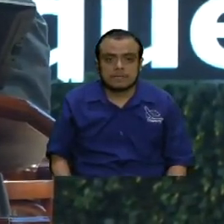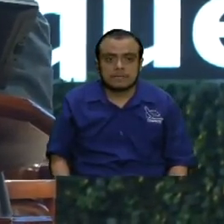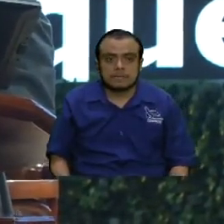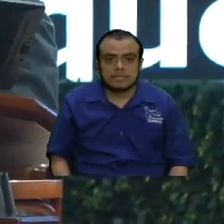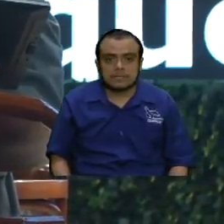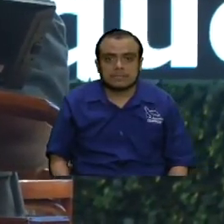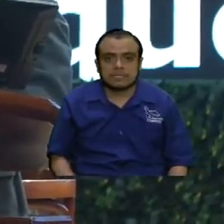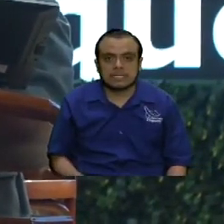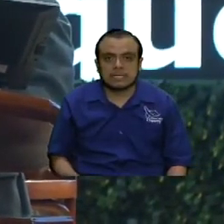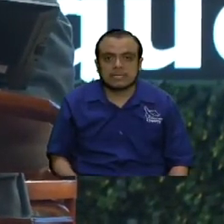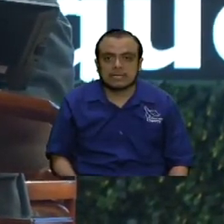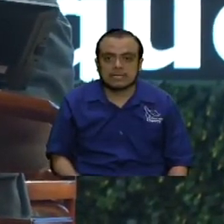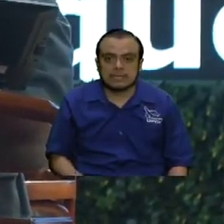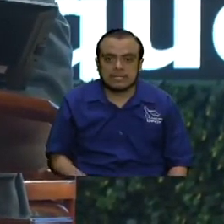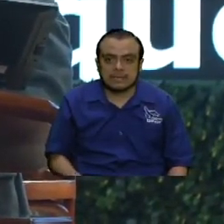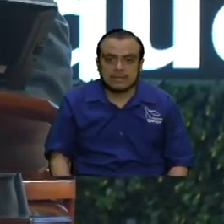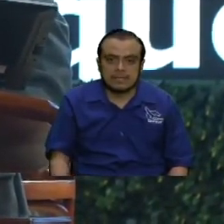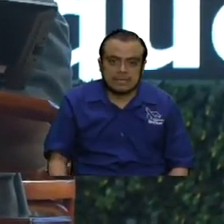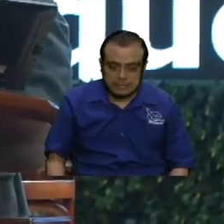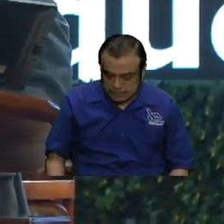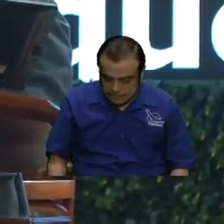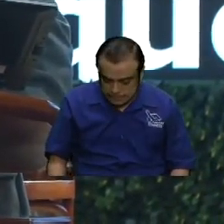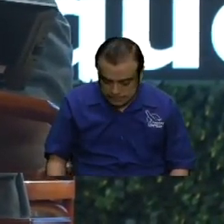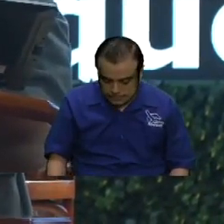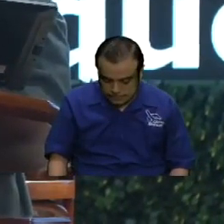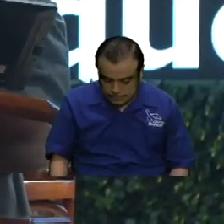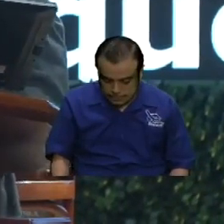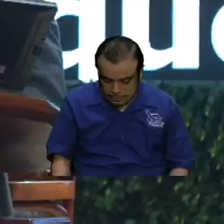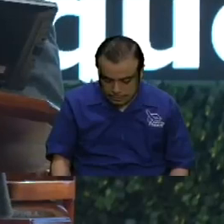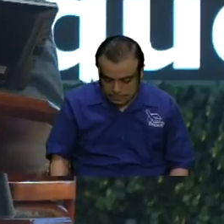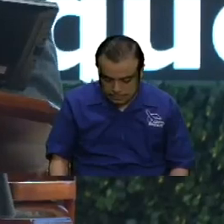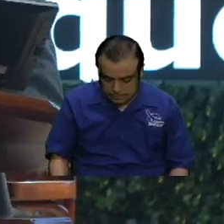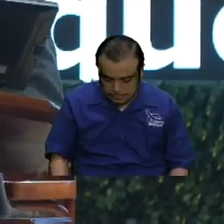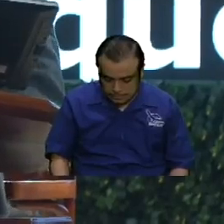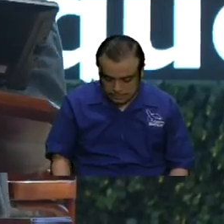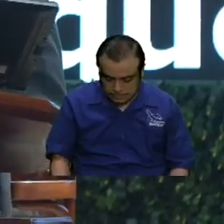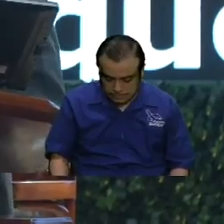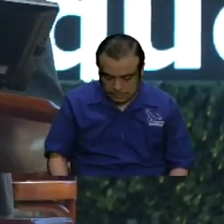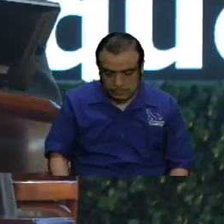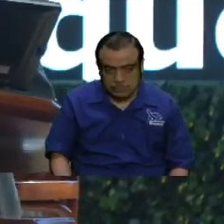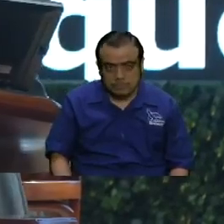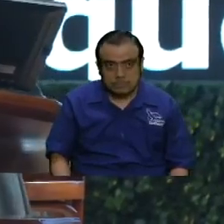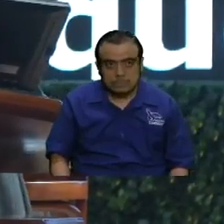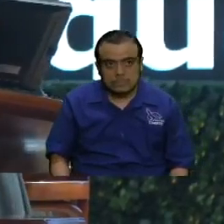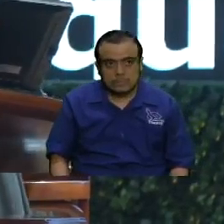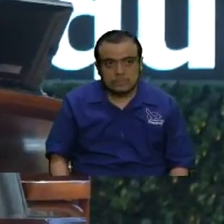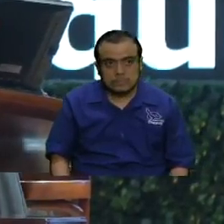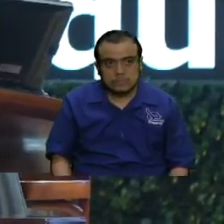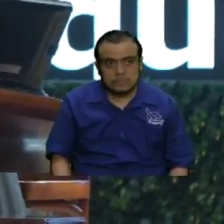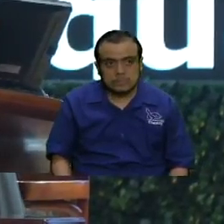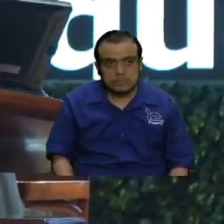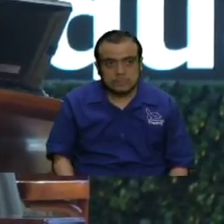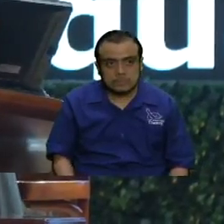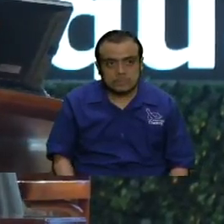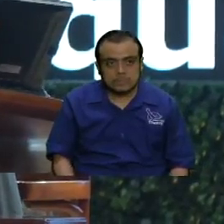padre santo solo este versículo porque aquí vienen otras cosas bien tremendas si quieres suben